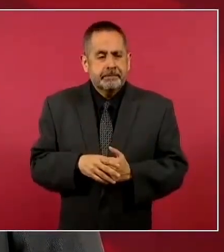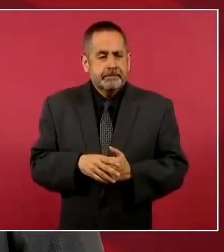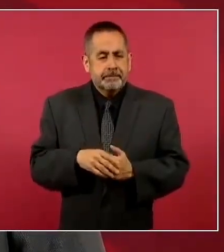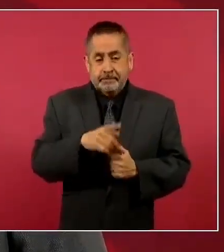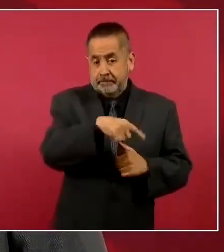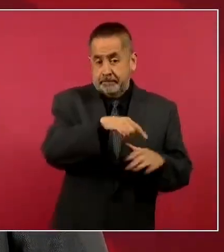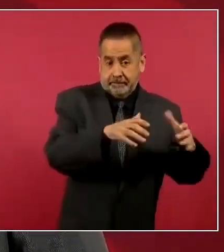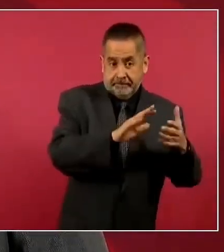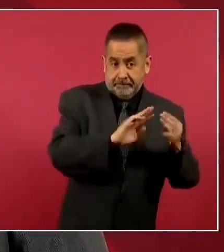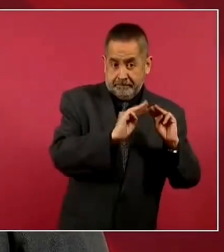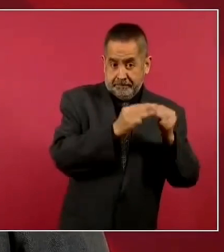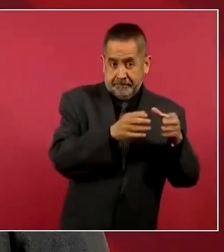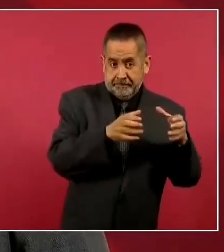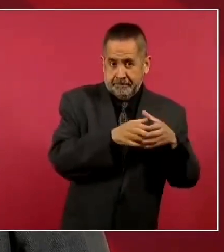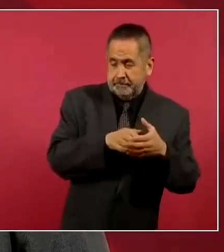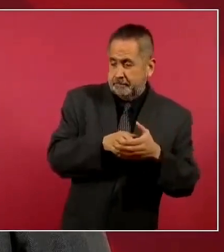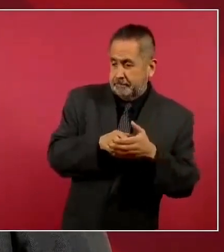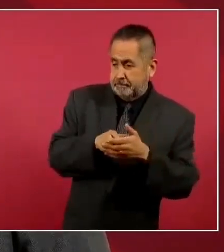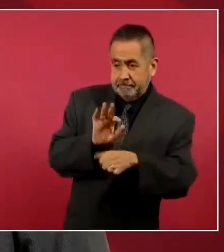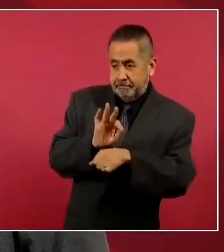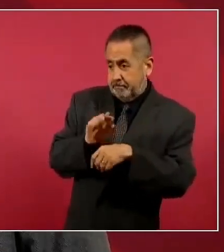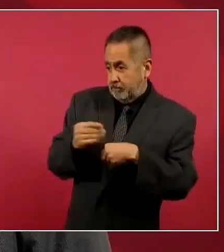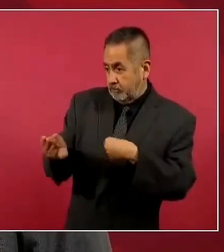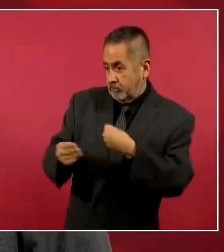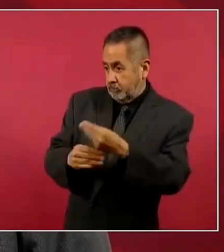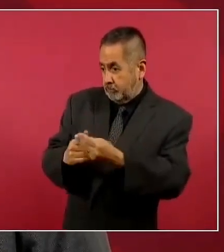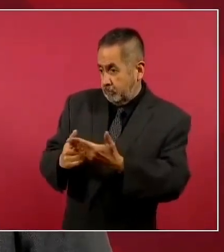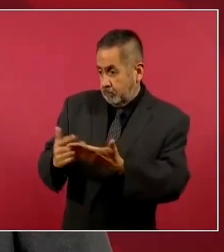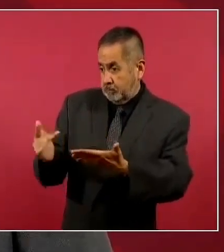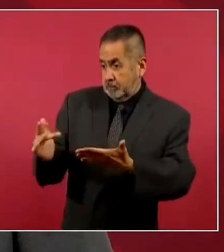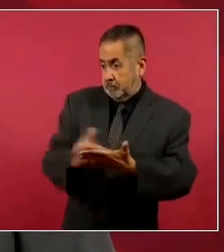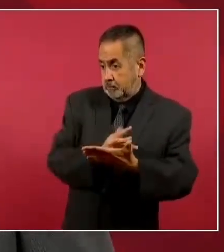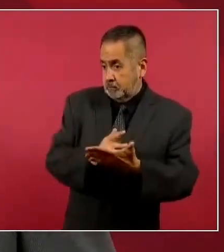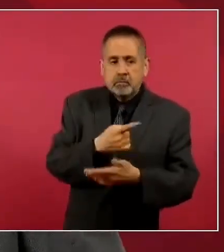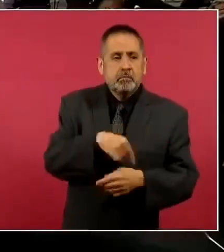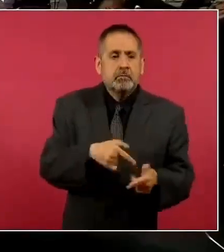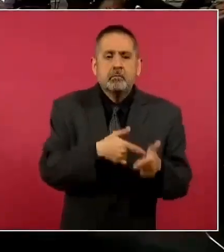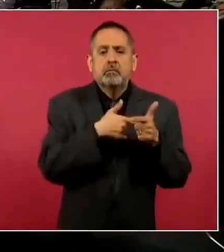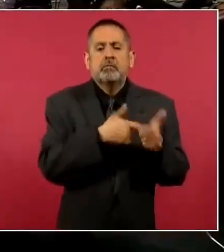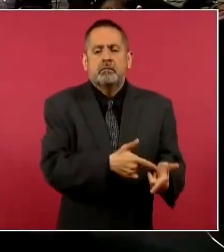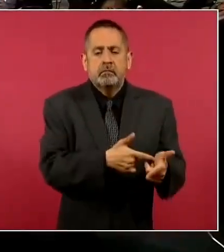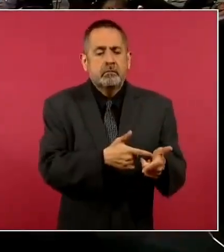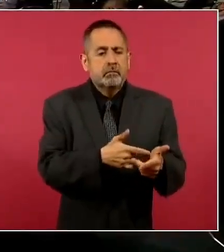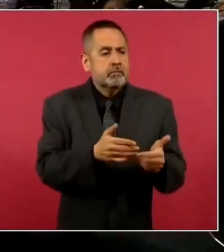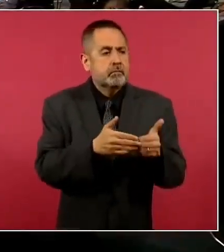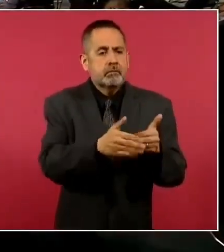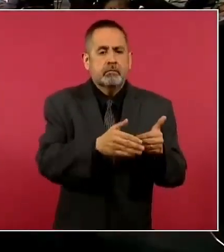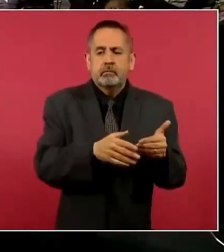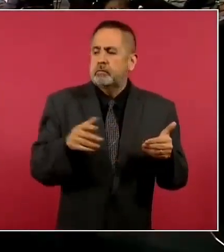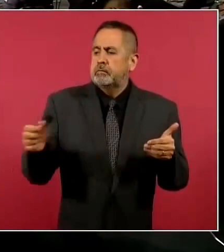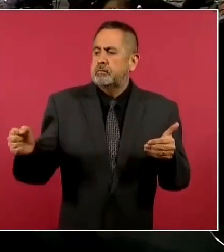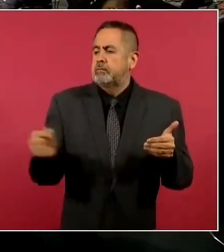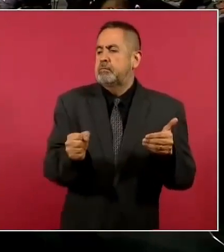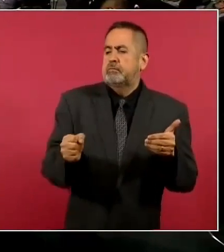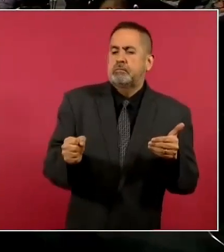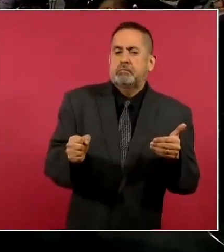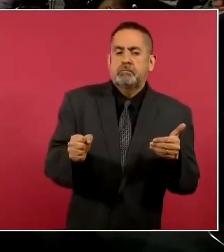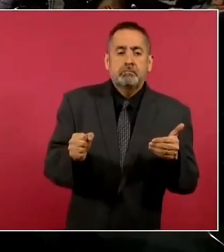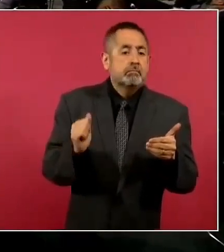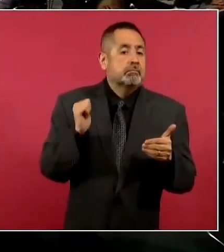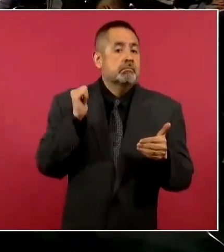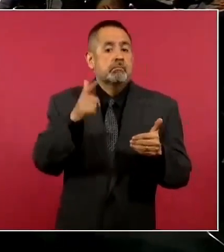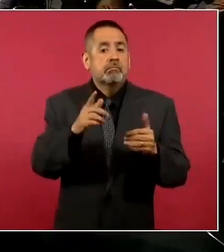para poner por delante a la gente cuando haya